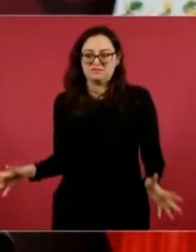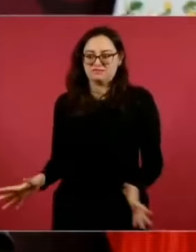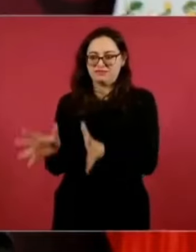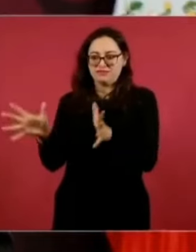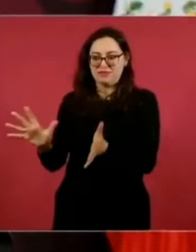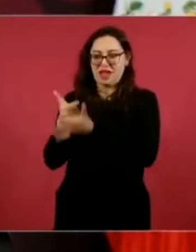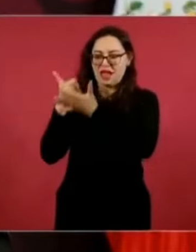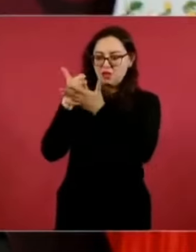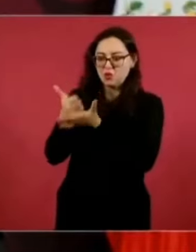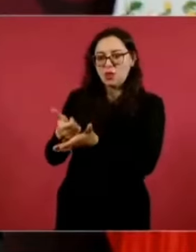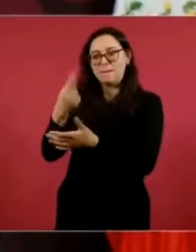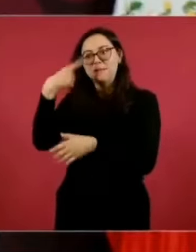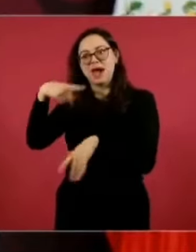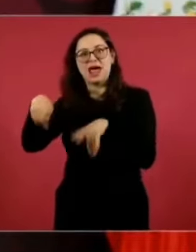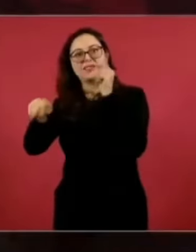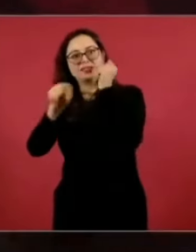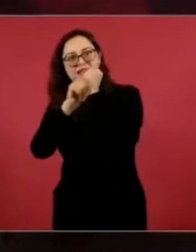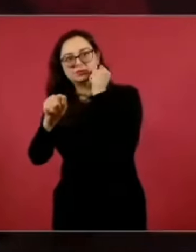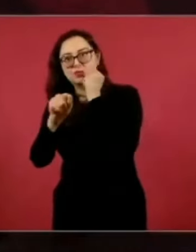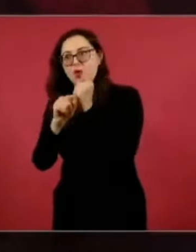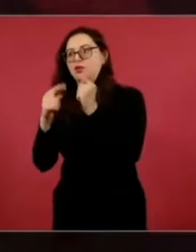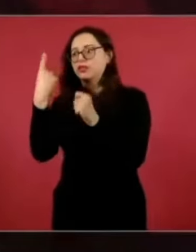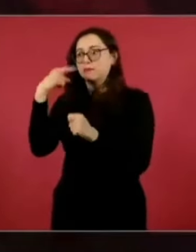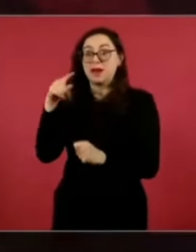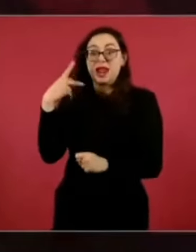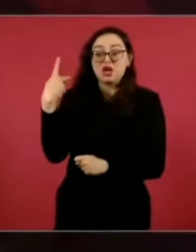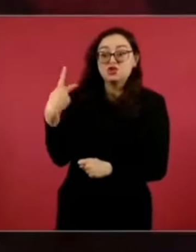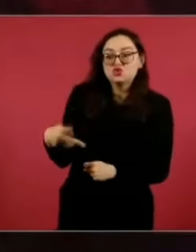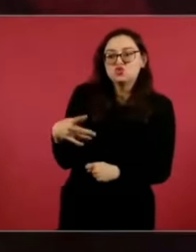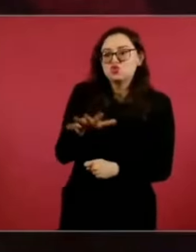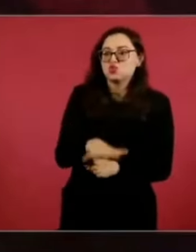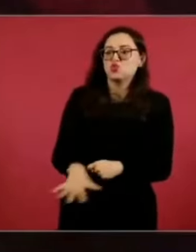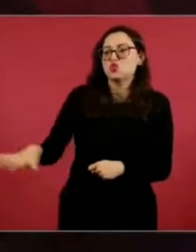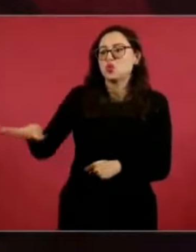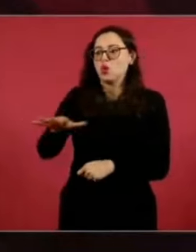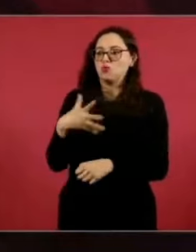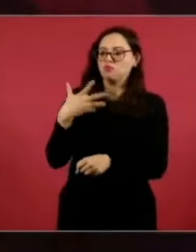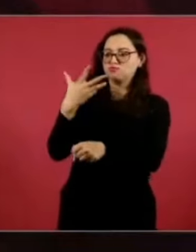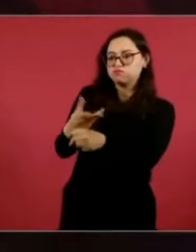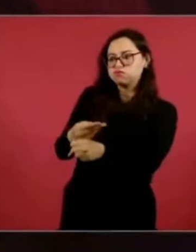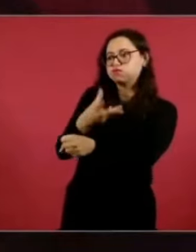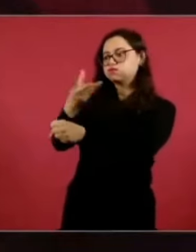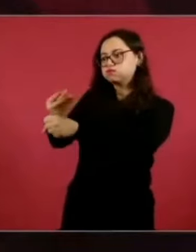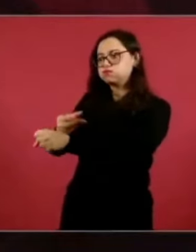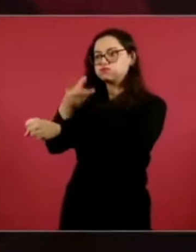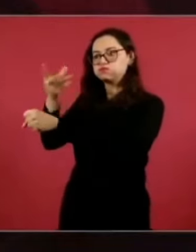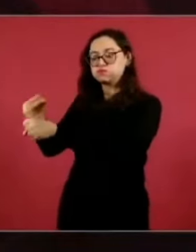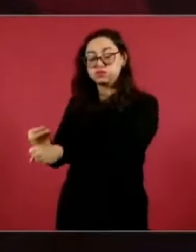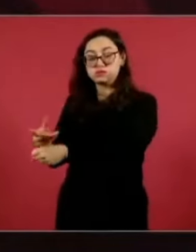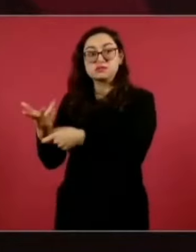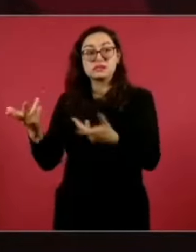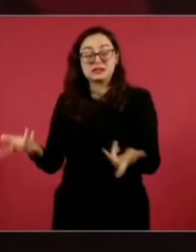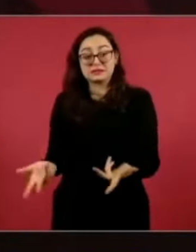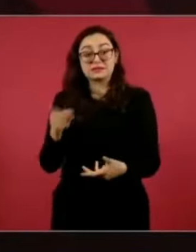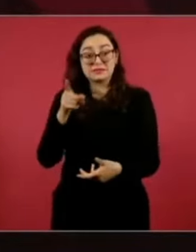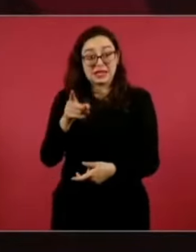transporte, porque ahí en Santa Fe va a haber una estación